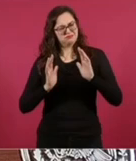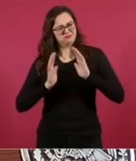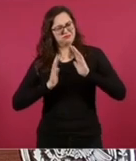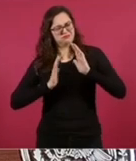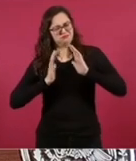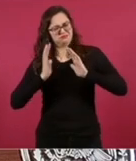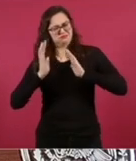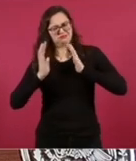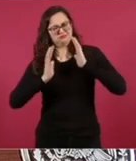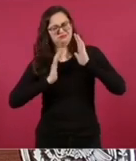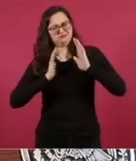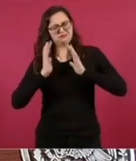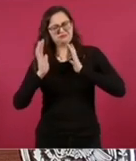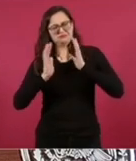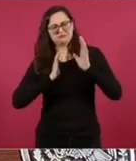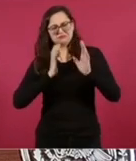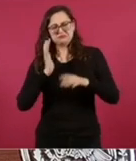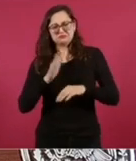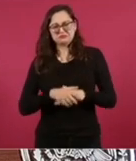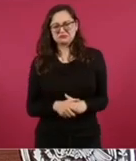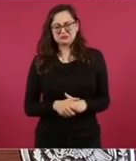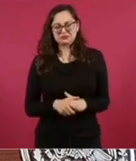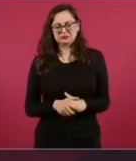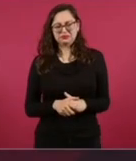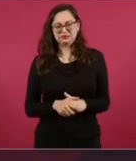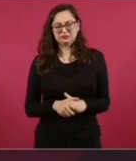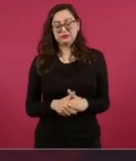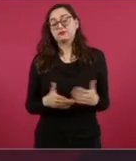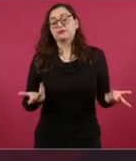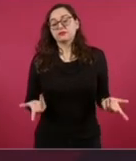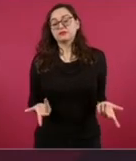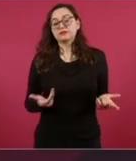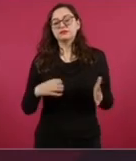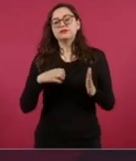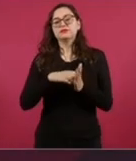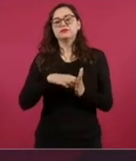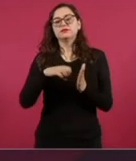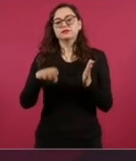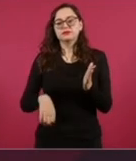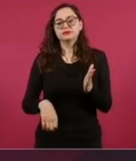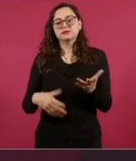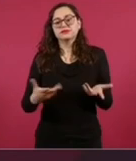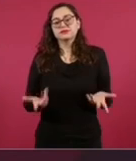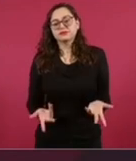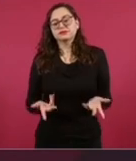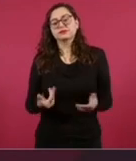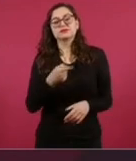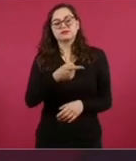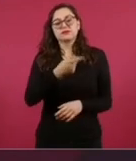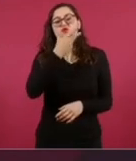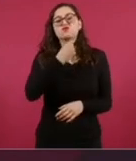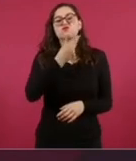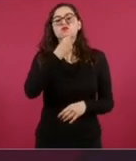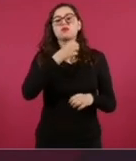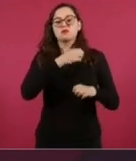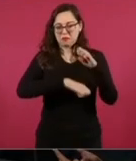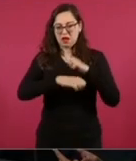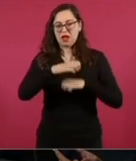soberanía, como esta declaración desafortunada, imprudente